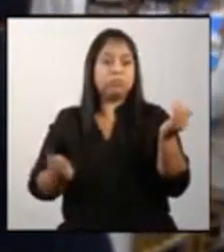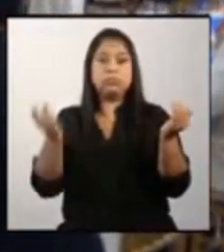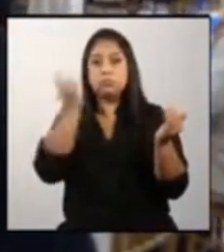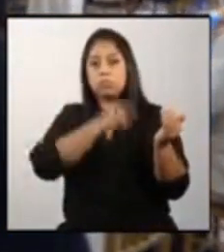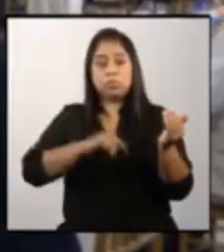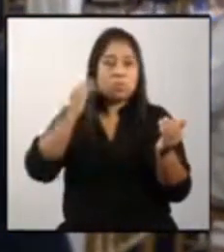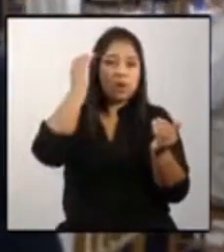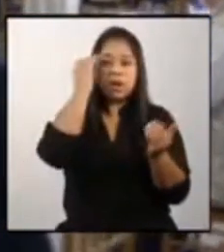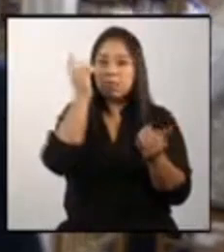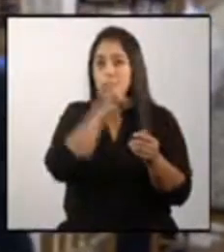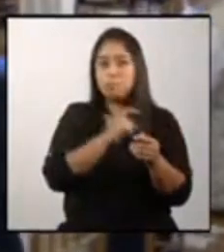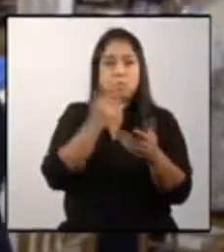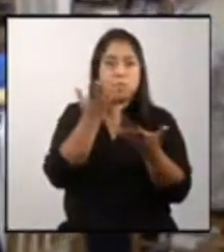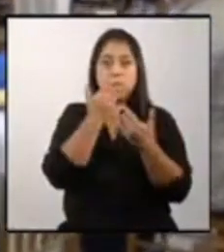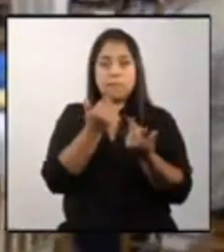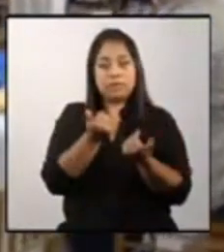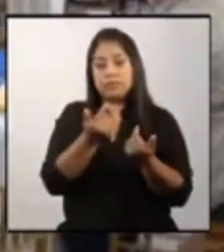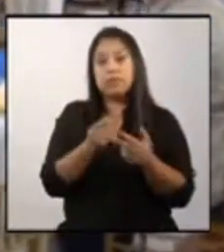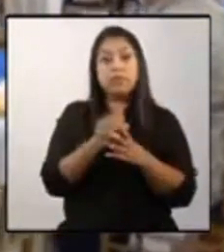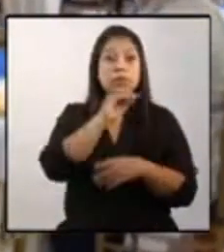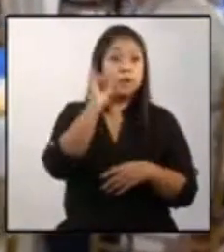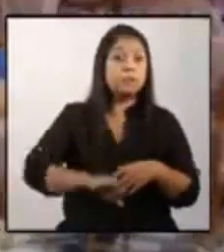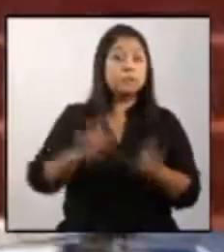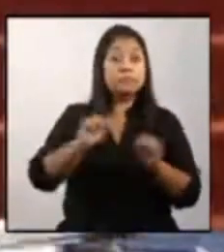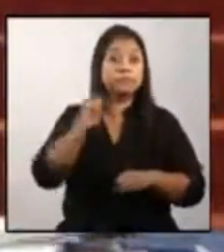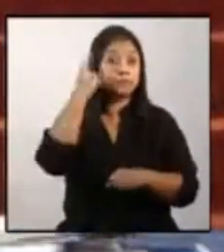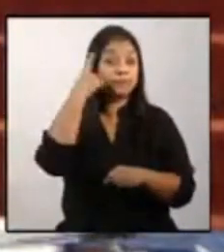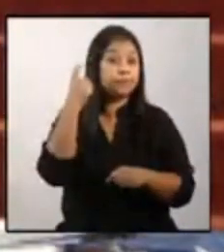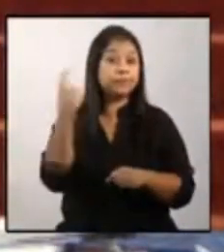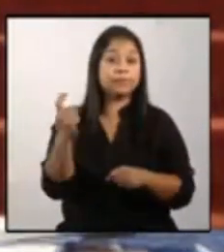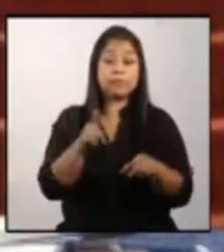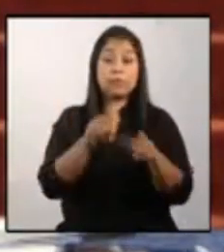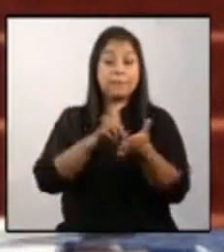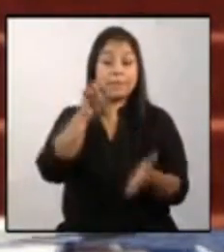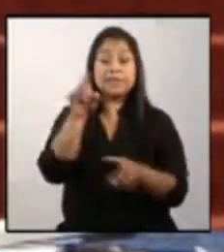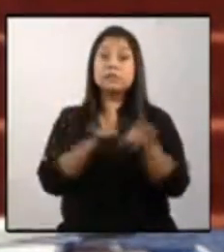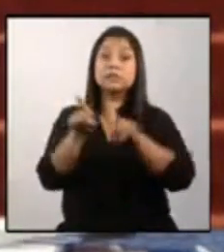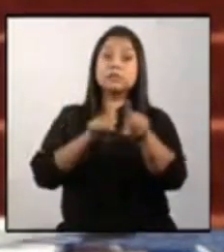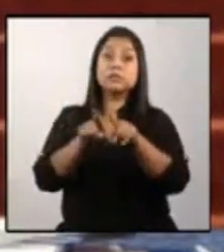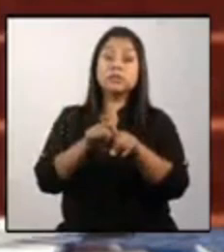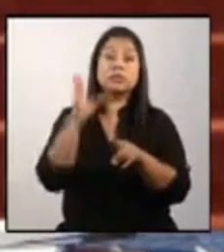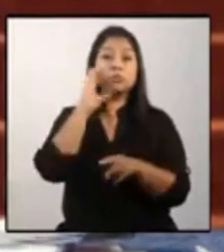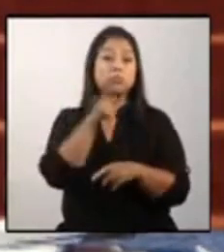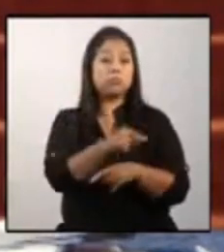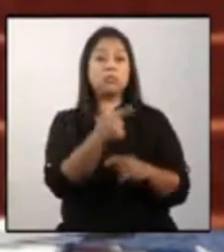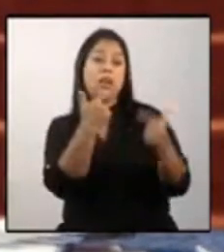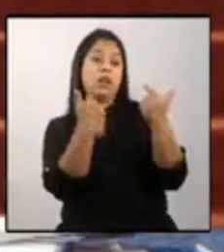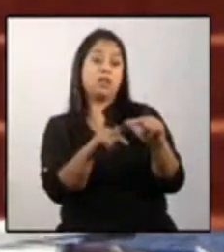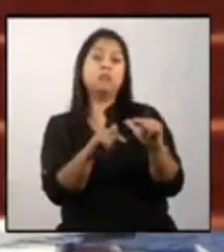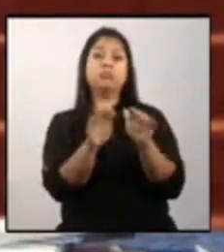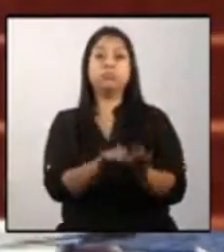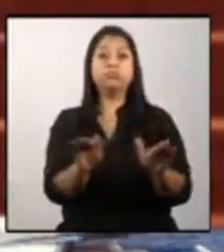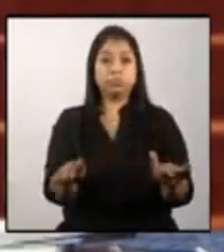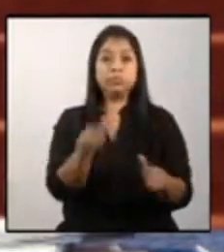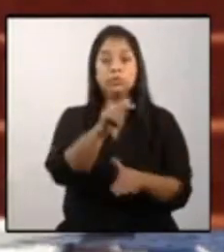capacidades. Jamás vamos a poder soñar con un país competitivo si nosotros limitamos a nuestra niñez en